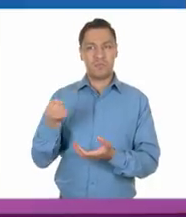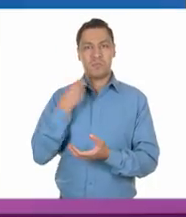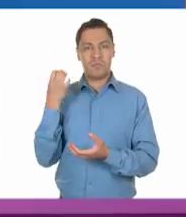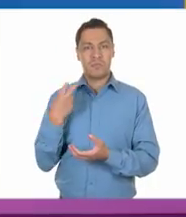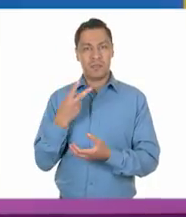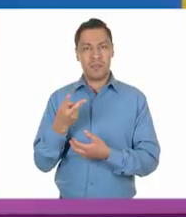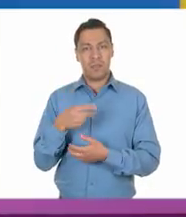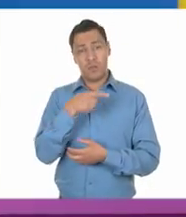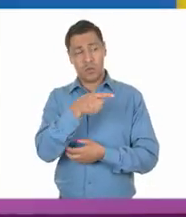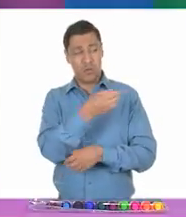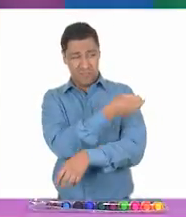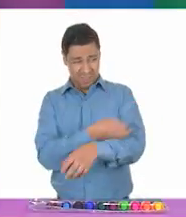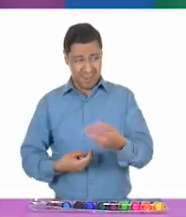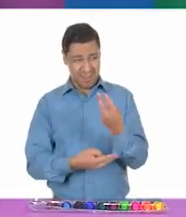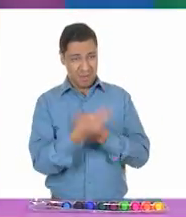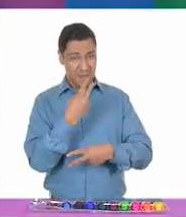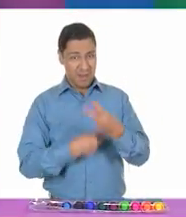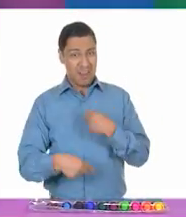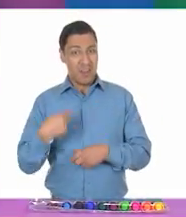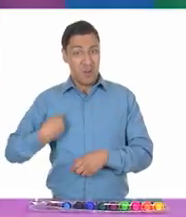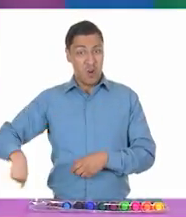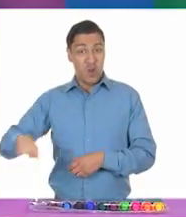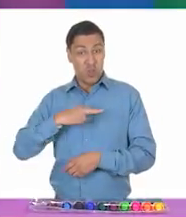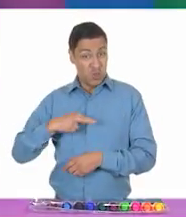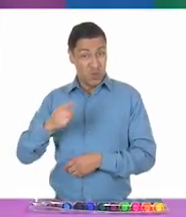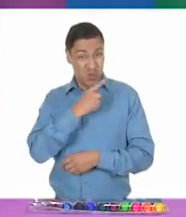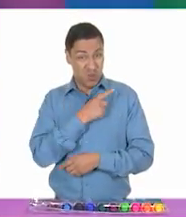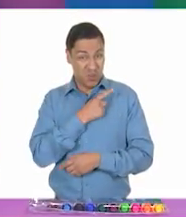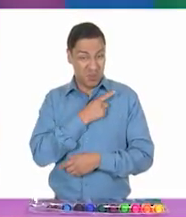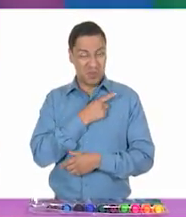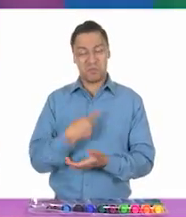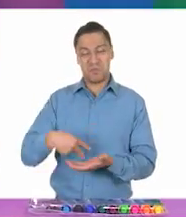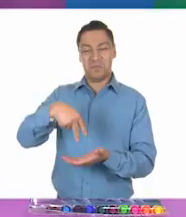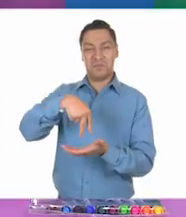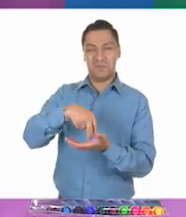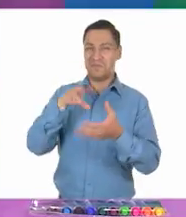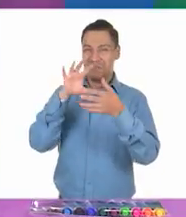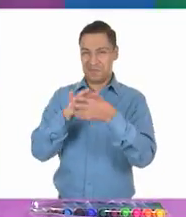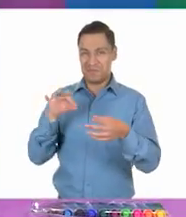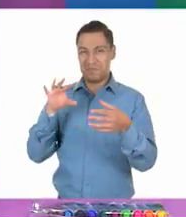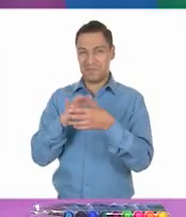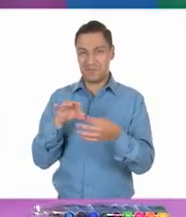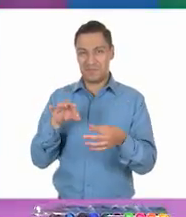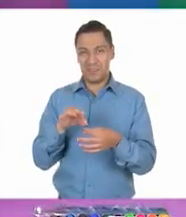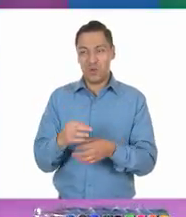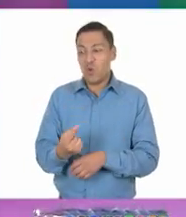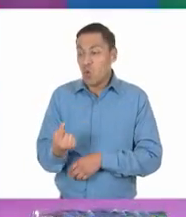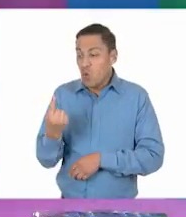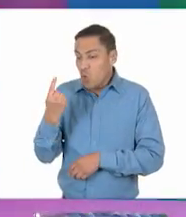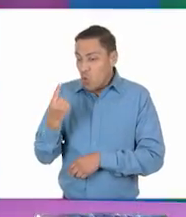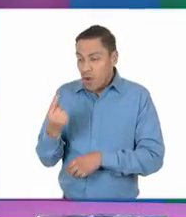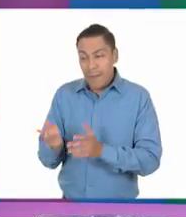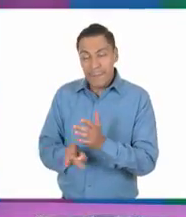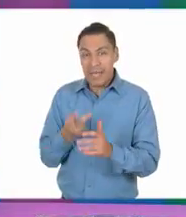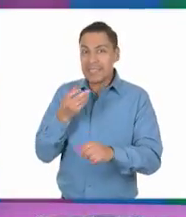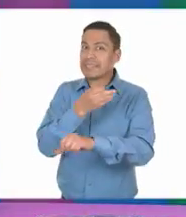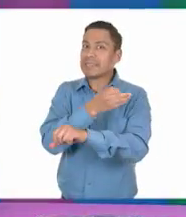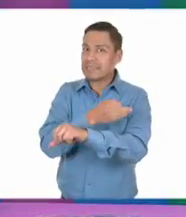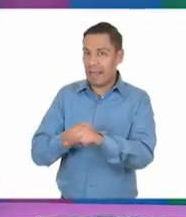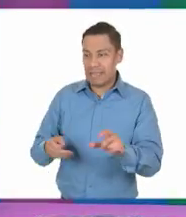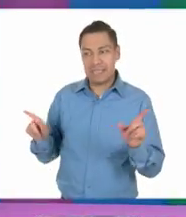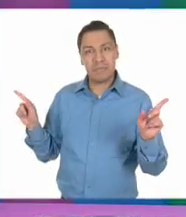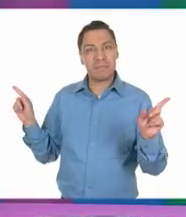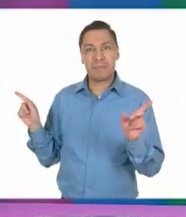dejen solitos. No, no, no. Oye, solamente si llegó tarde una vez. Sí, nada más una vez.